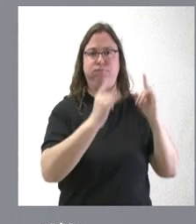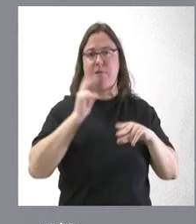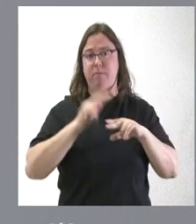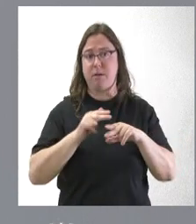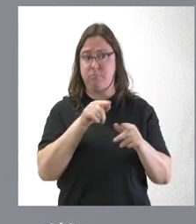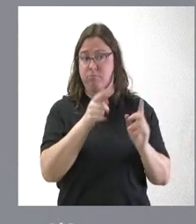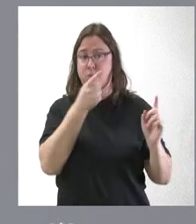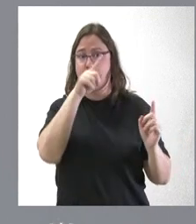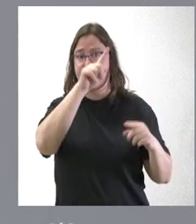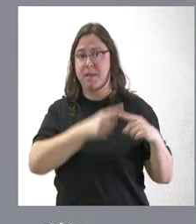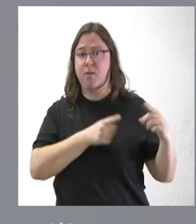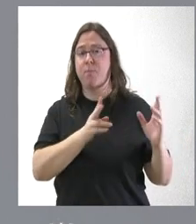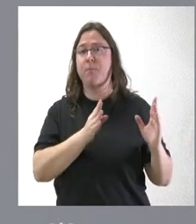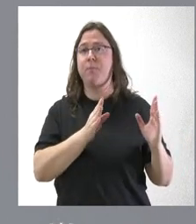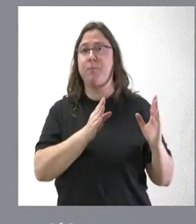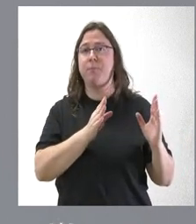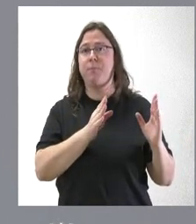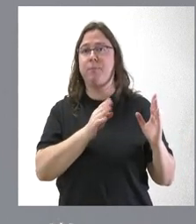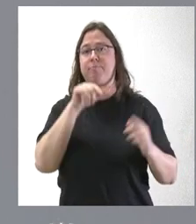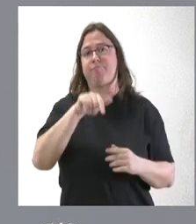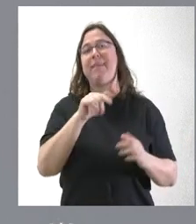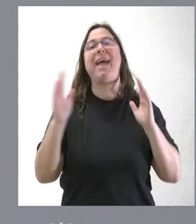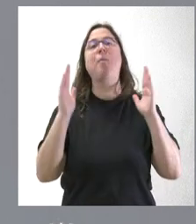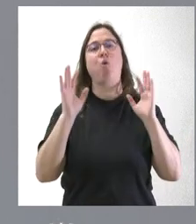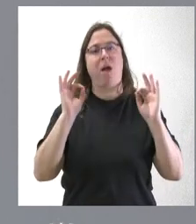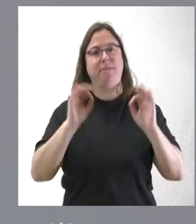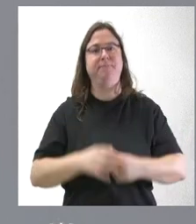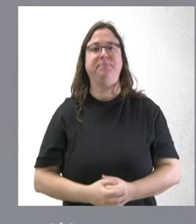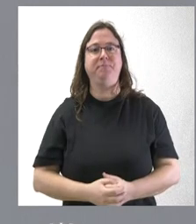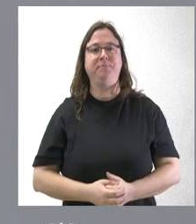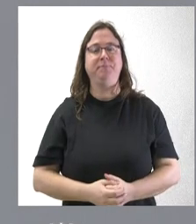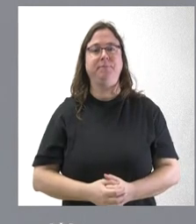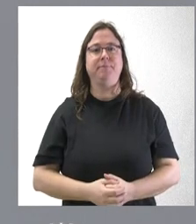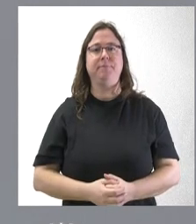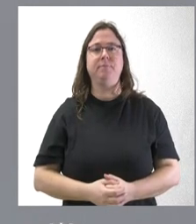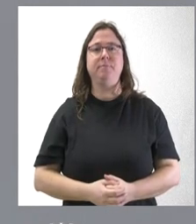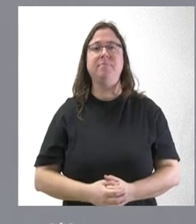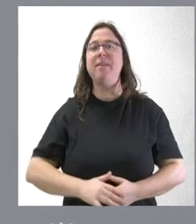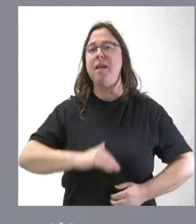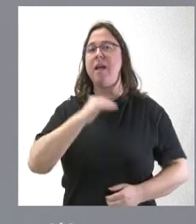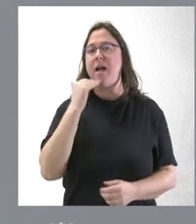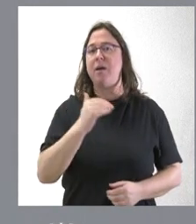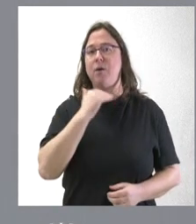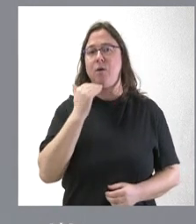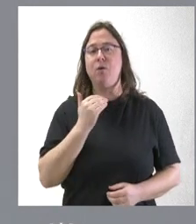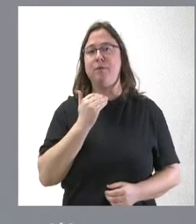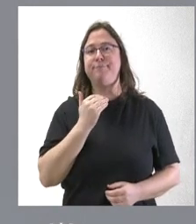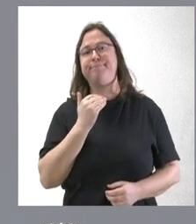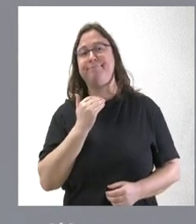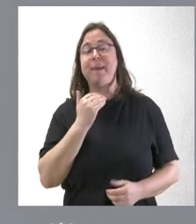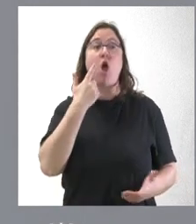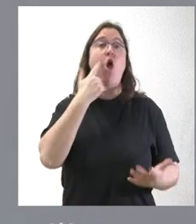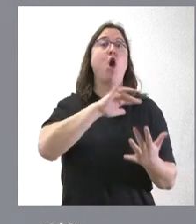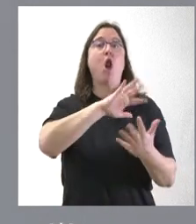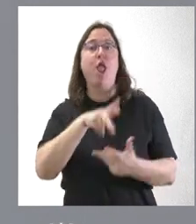esta época. No es algo que sea noticia